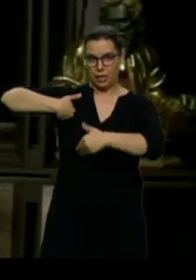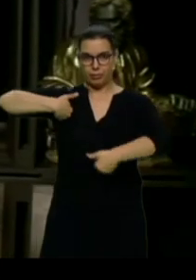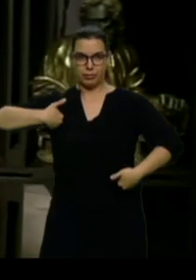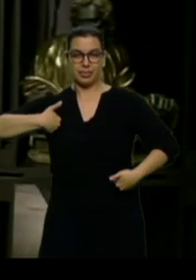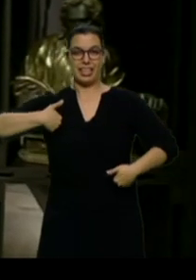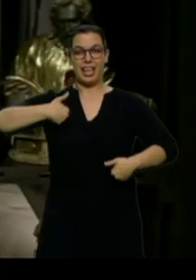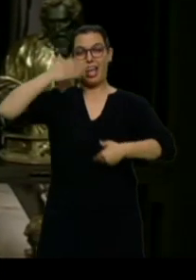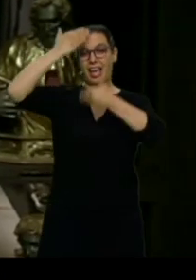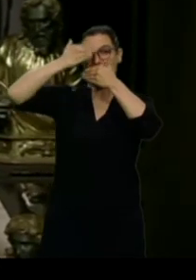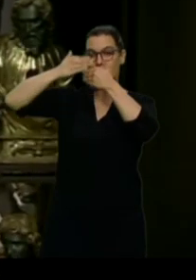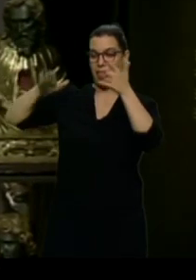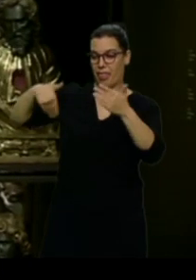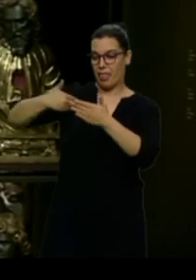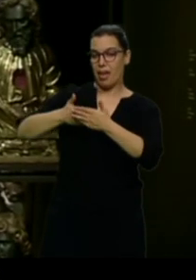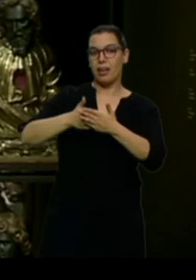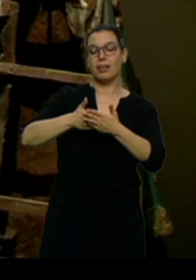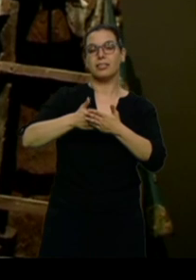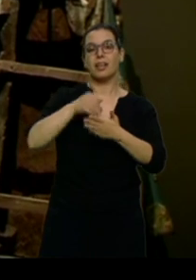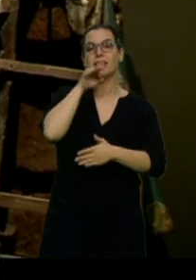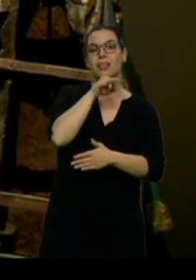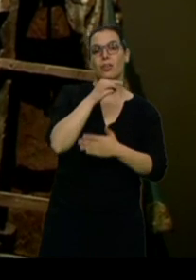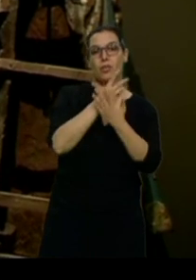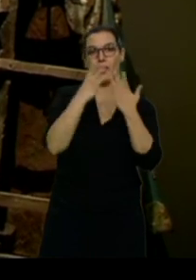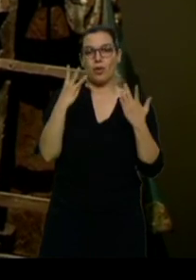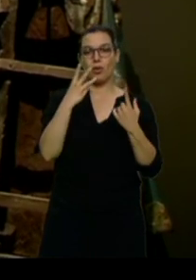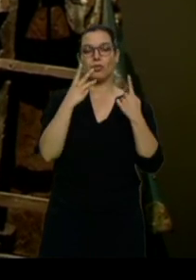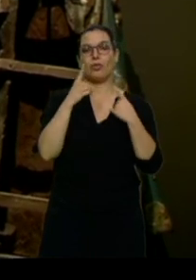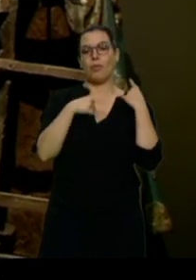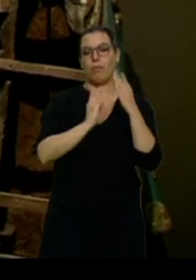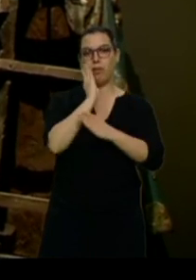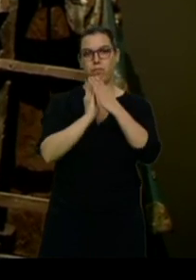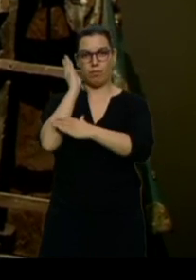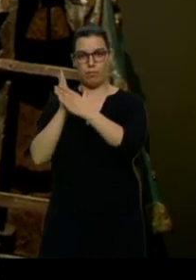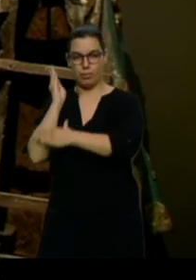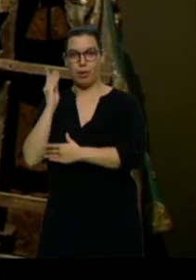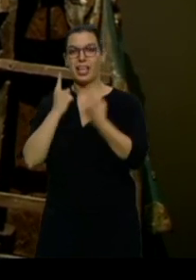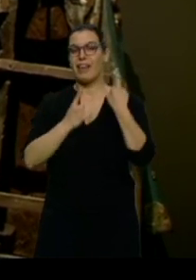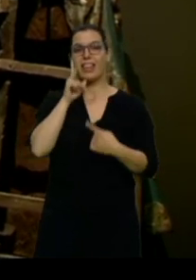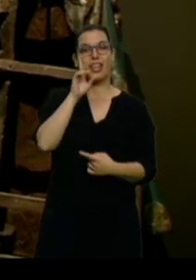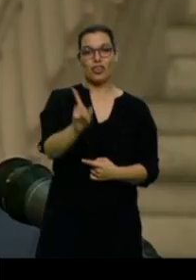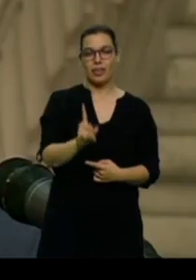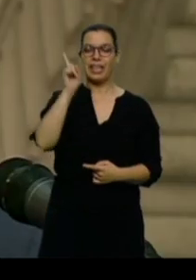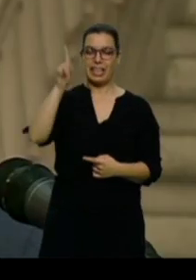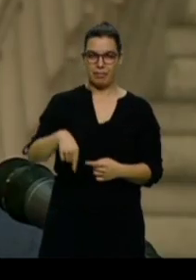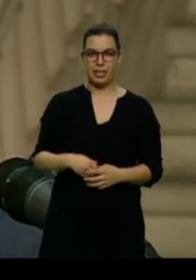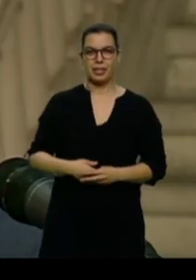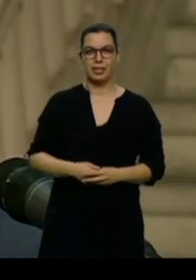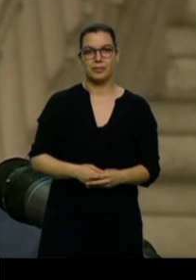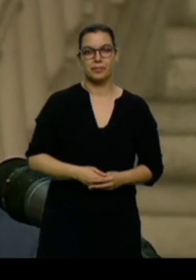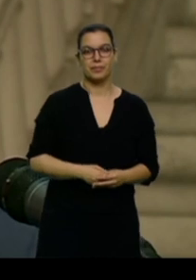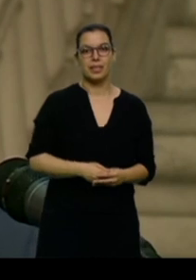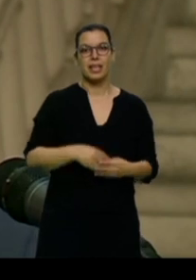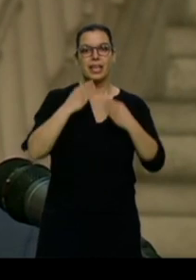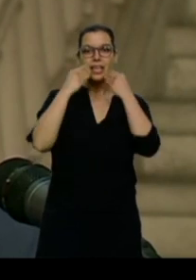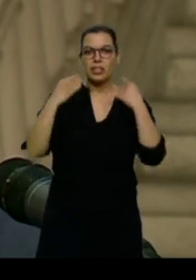XVIII, como se creaba en serie y también lo que normalmente no se ve. Ha renunciado a contar una historia, a ilustrar un